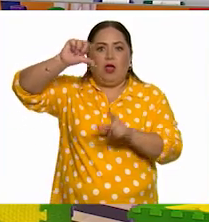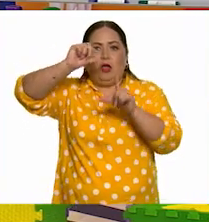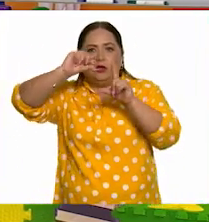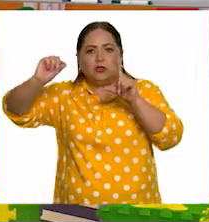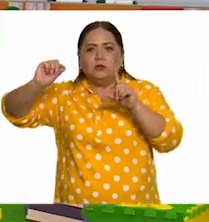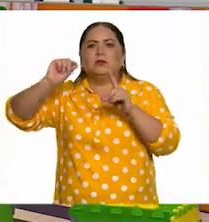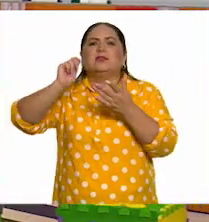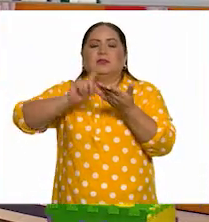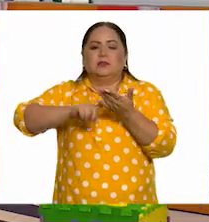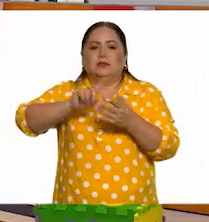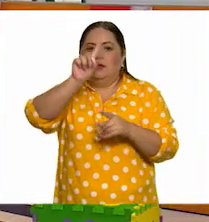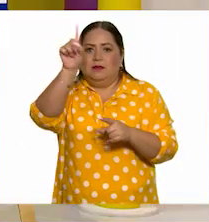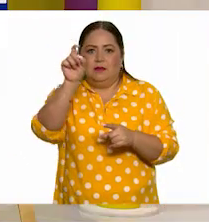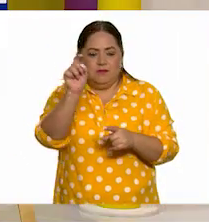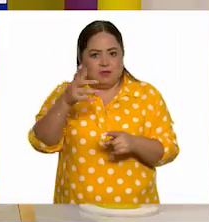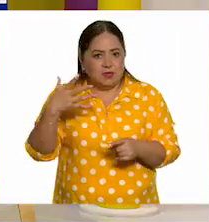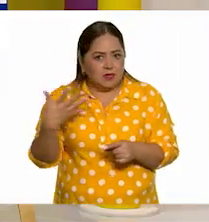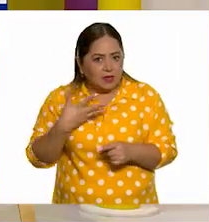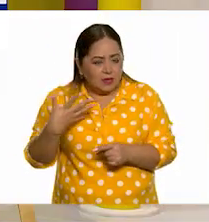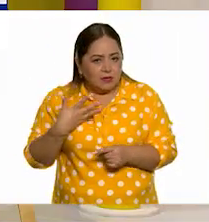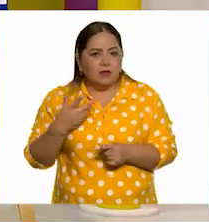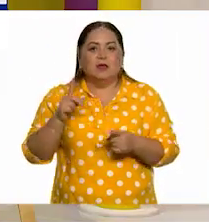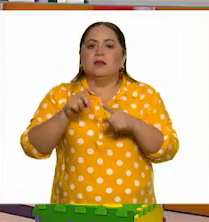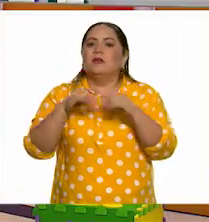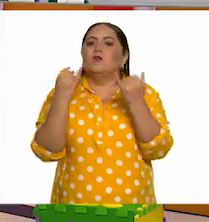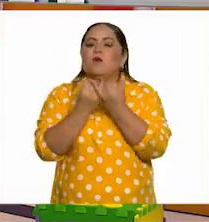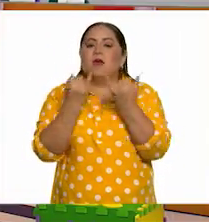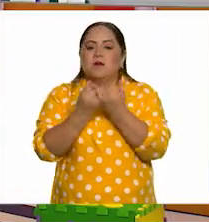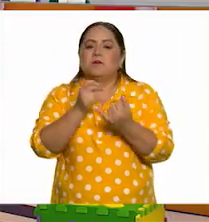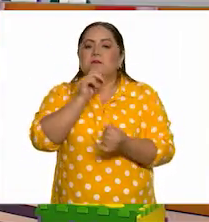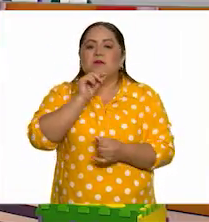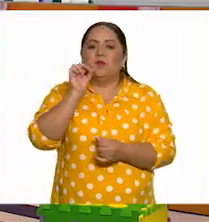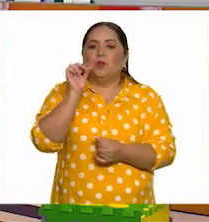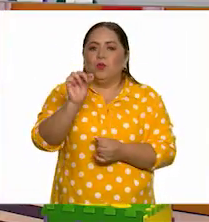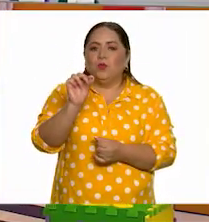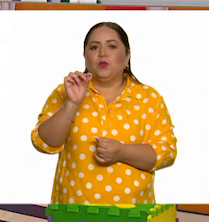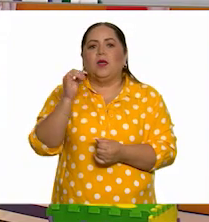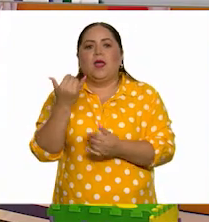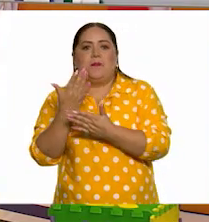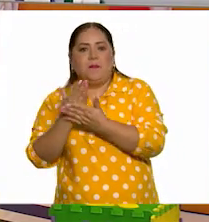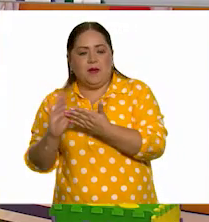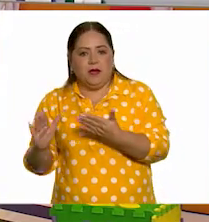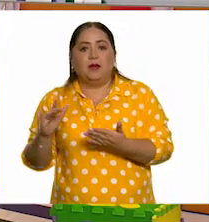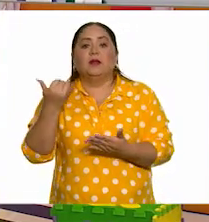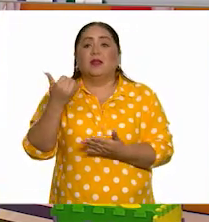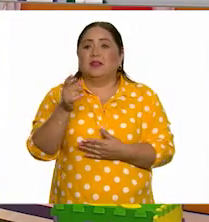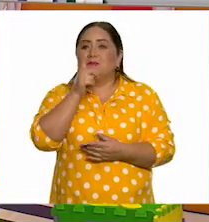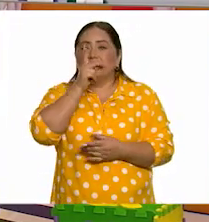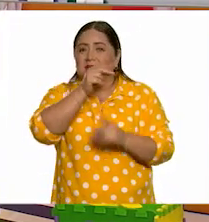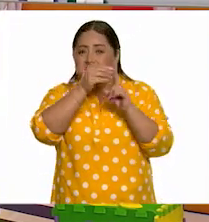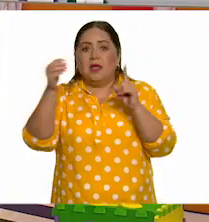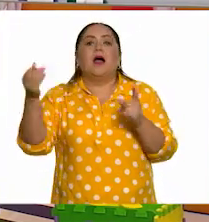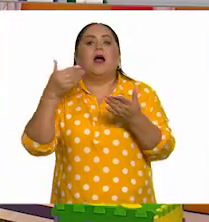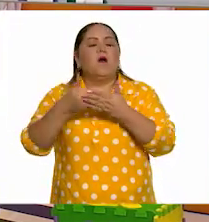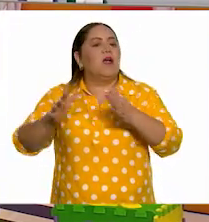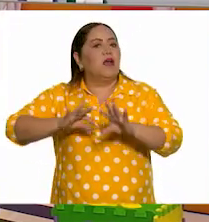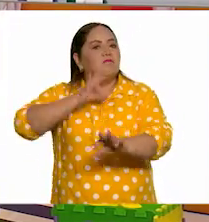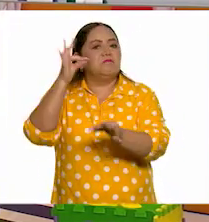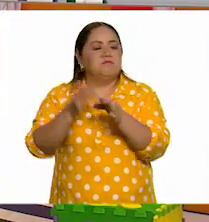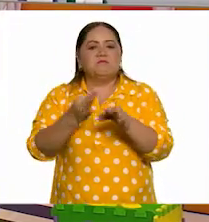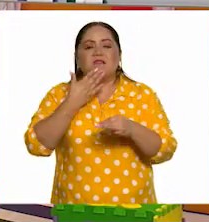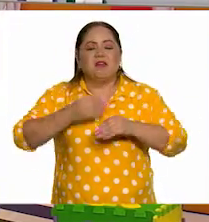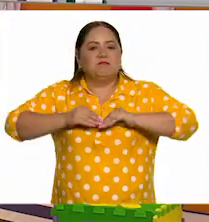Sí. Uso de signos de admiración. También utilizaron muy bien el punto y aparte. La descripción ahora sí ya está,